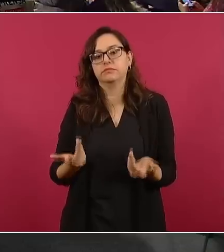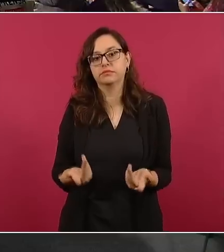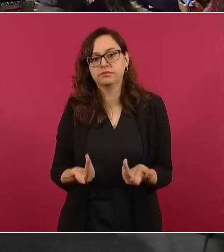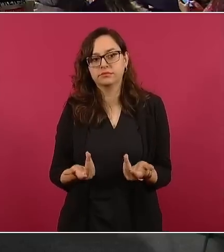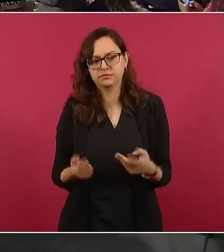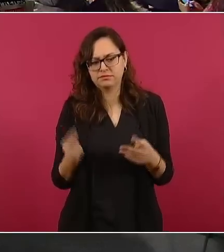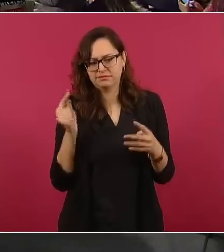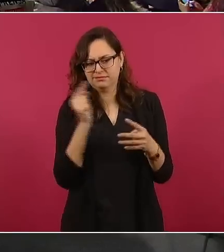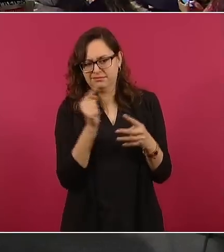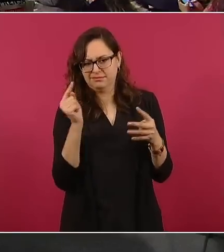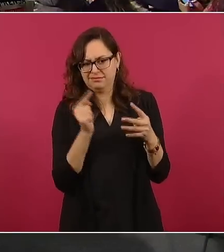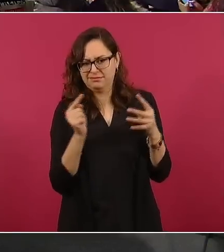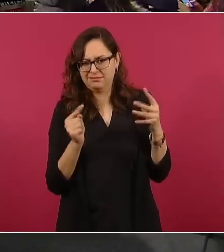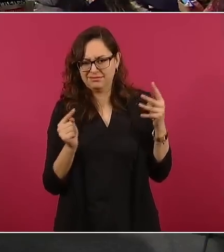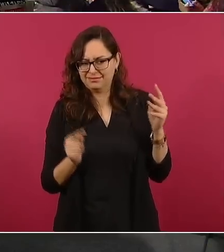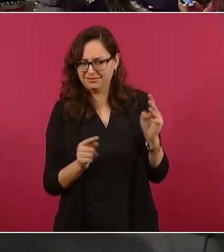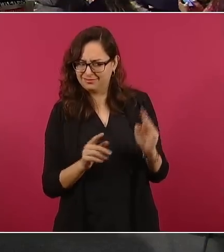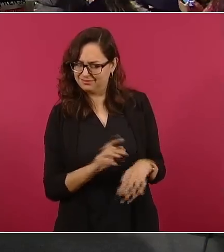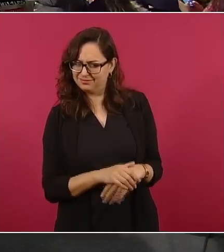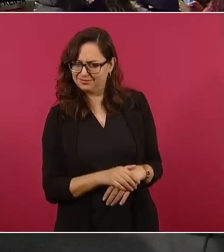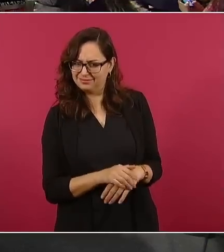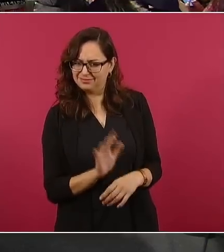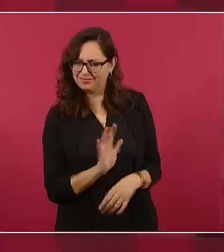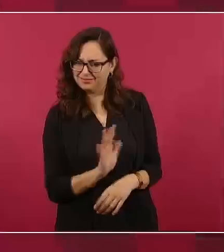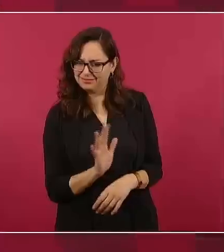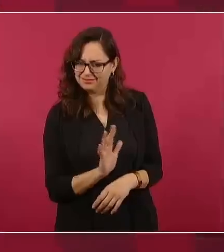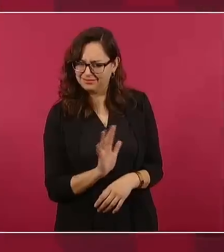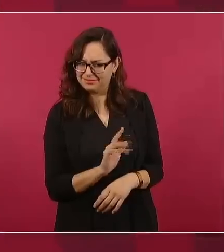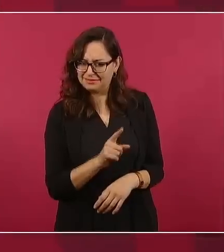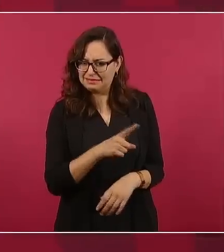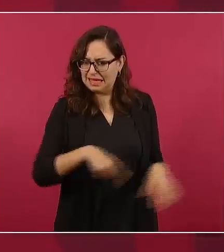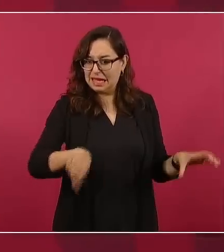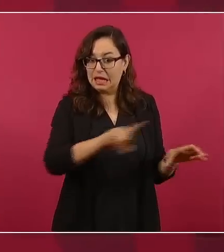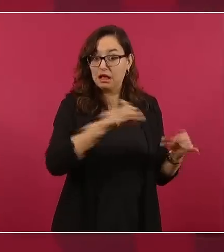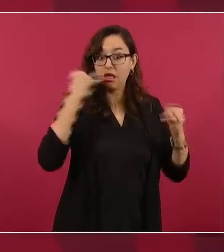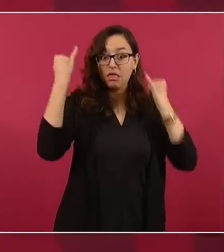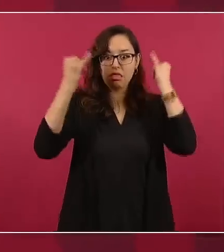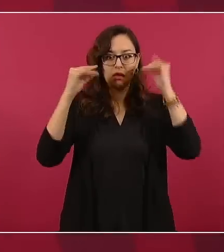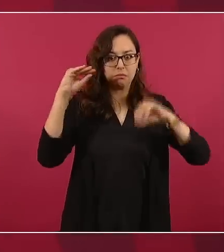Pero la vida pública tiene que ser cada vez más pública.